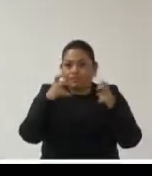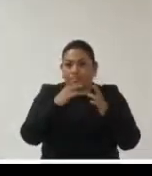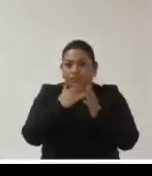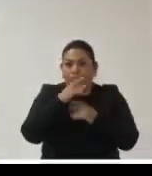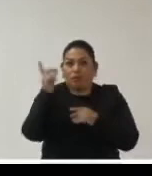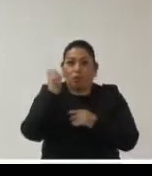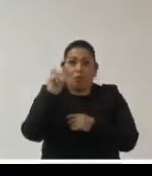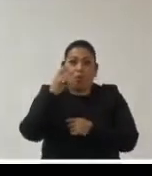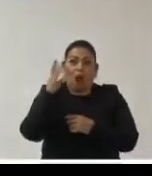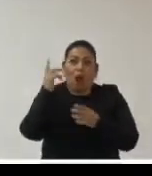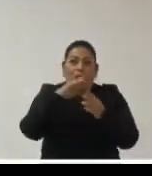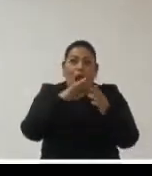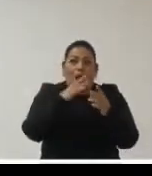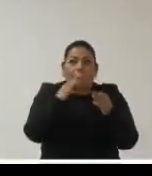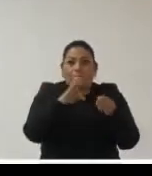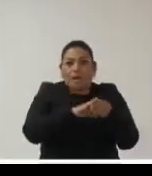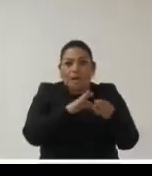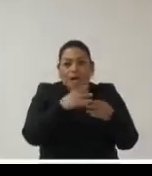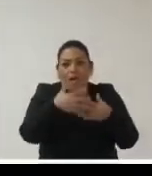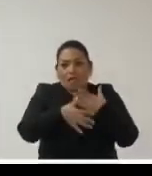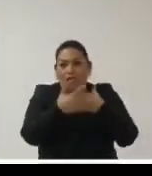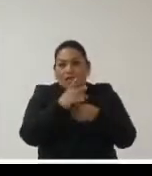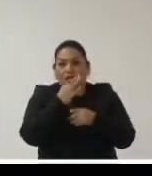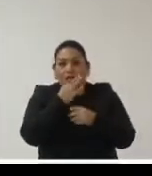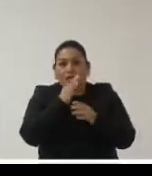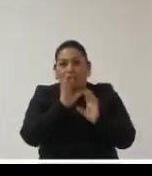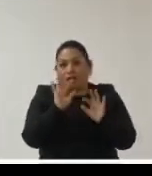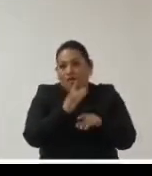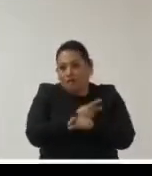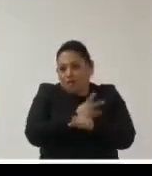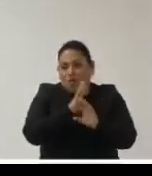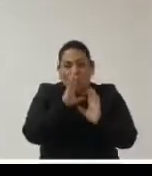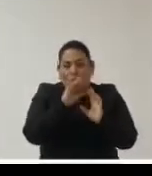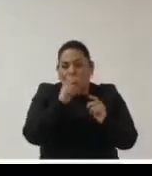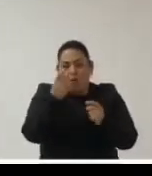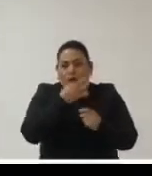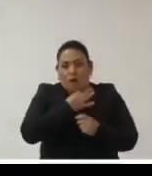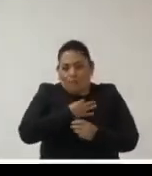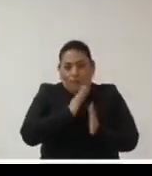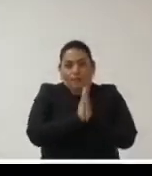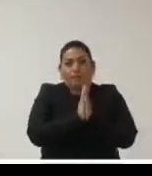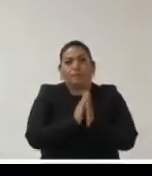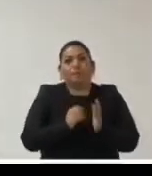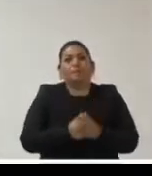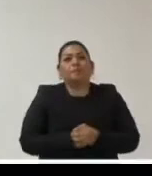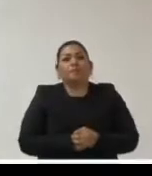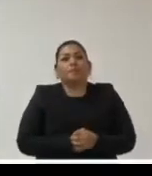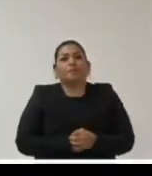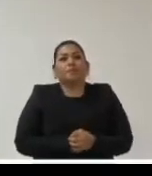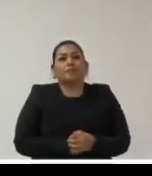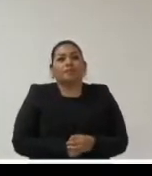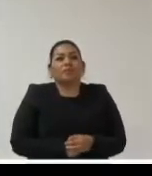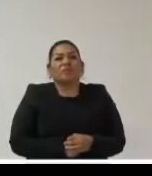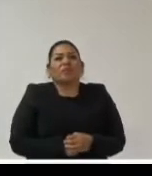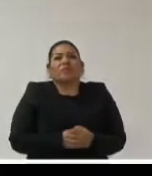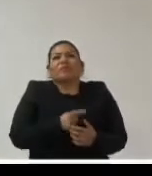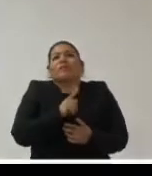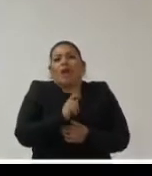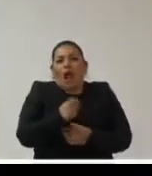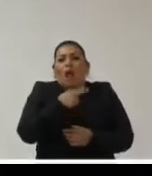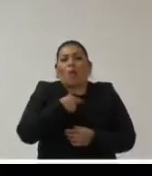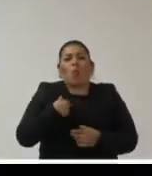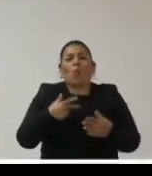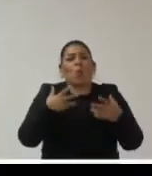que me digan cuando estoy más cerca del tiempo por si me paso ok gracias bueno ¿qué es lo que nosotros